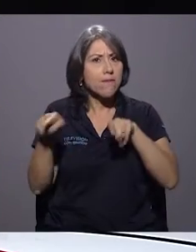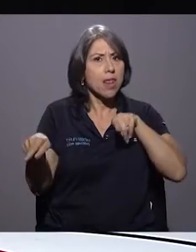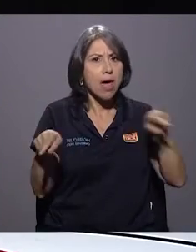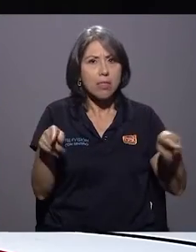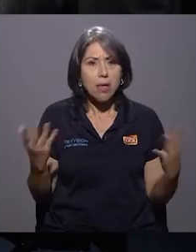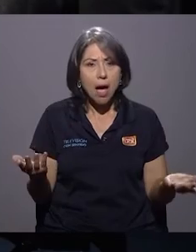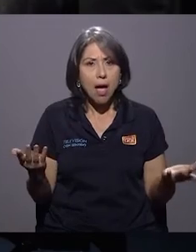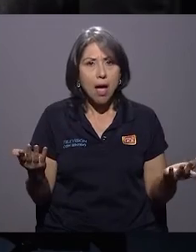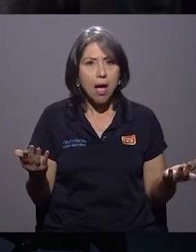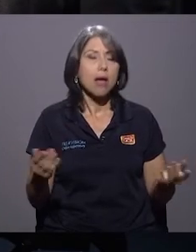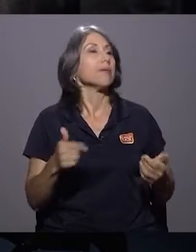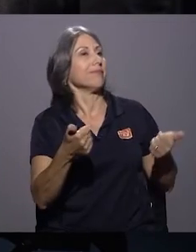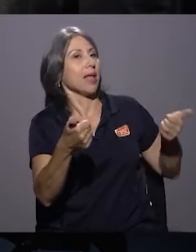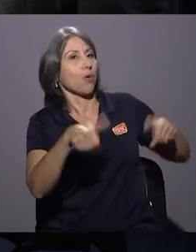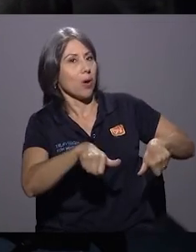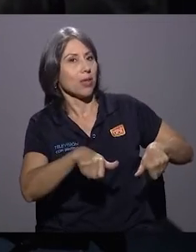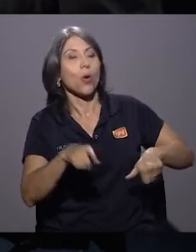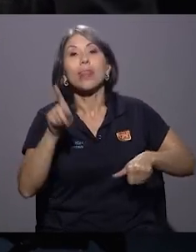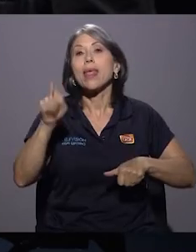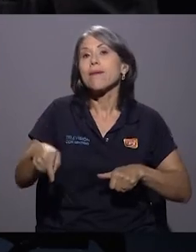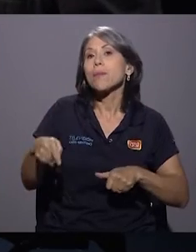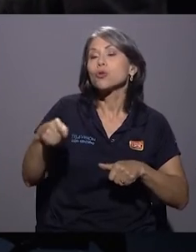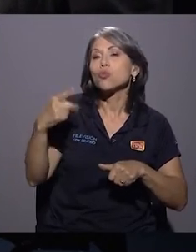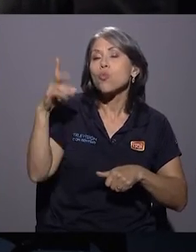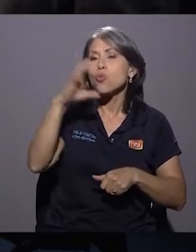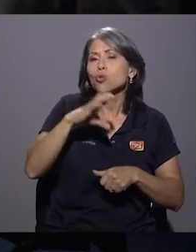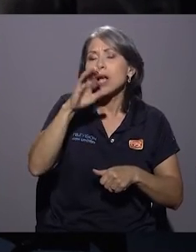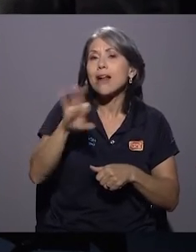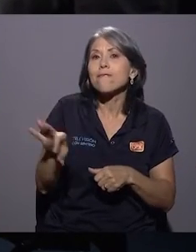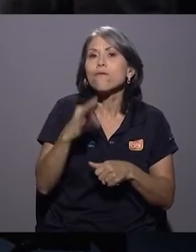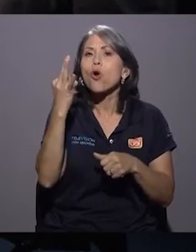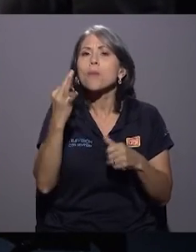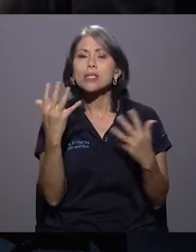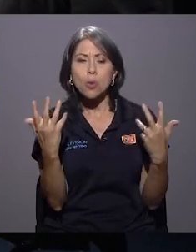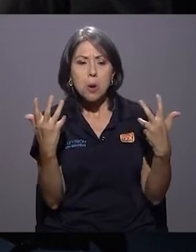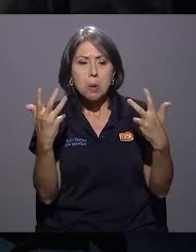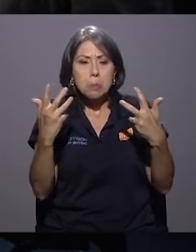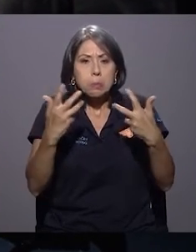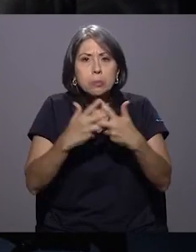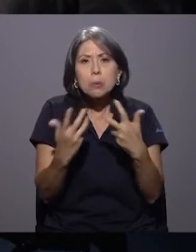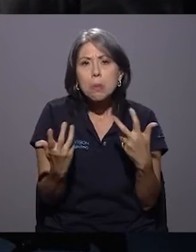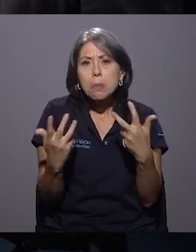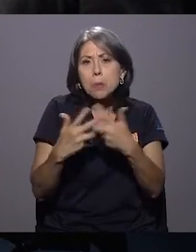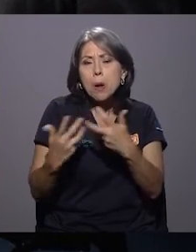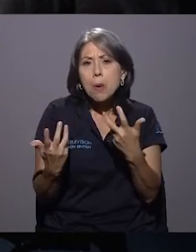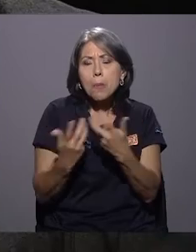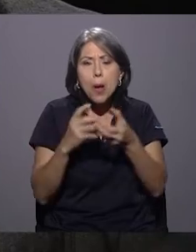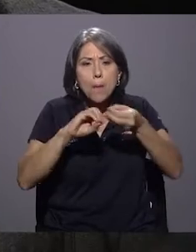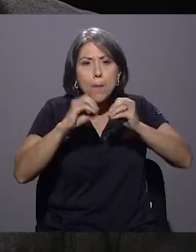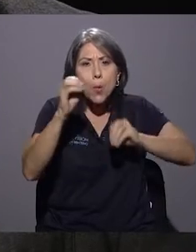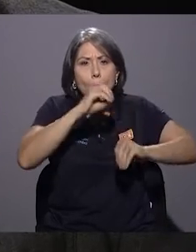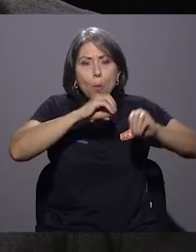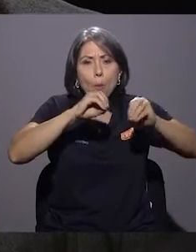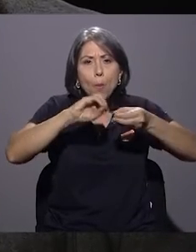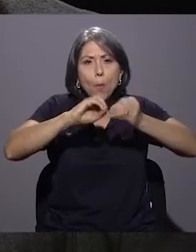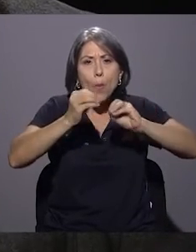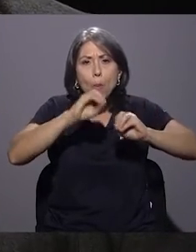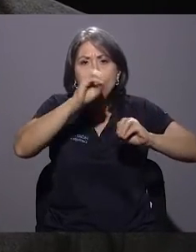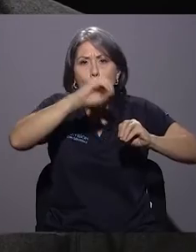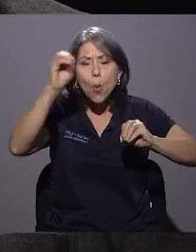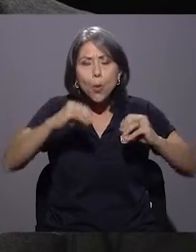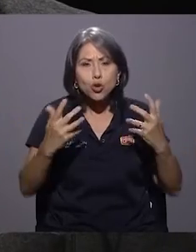Entonces, tenemos que buscar mecanismos proporcionales de que si usted va a hacer elecciones o